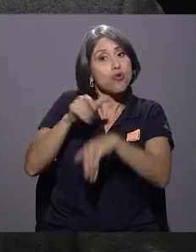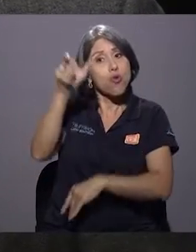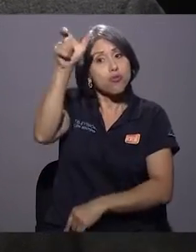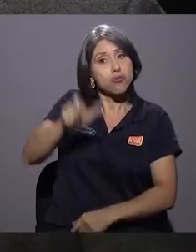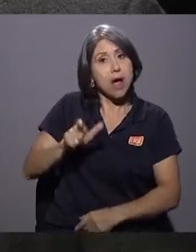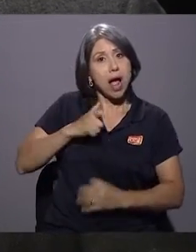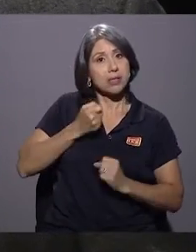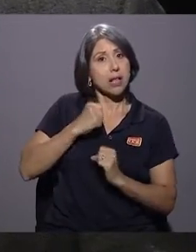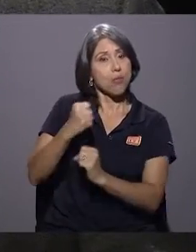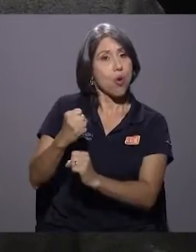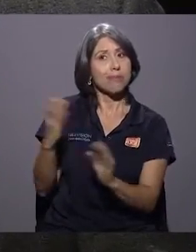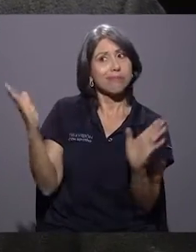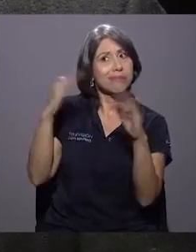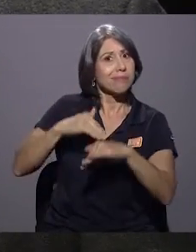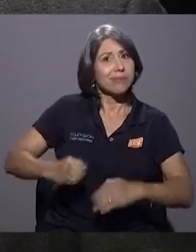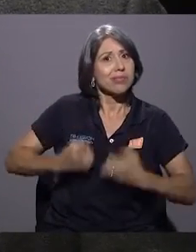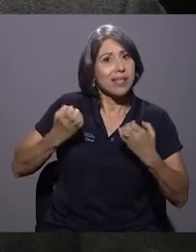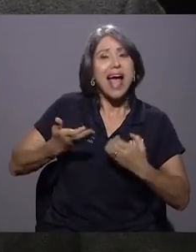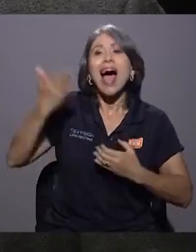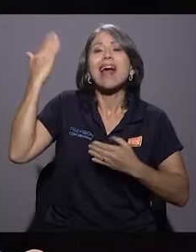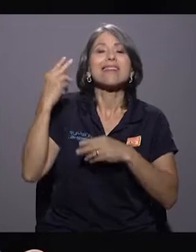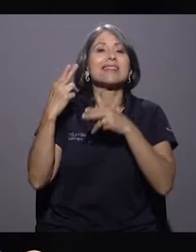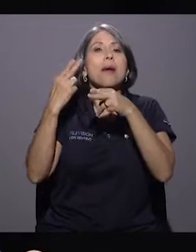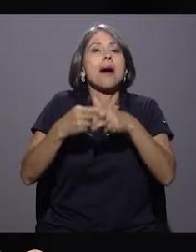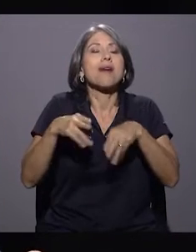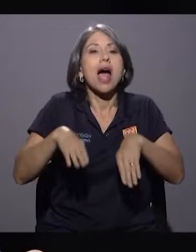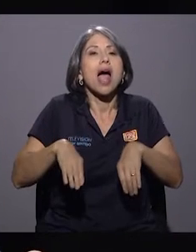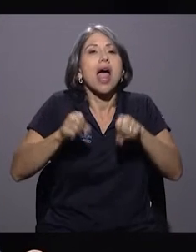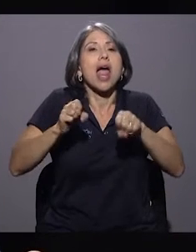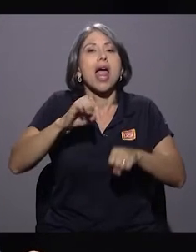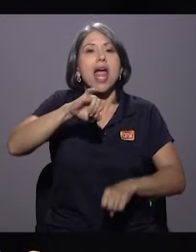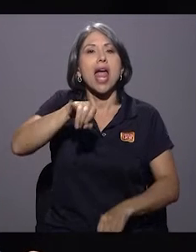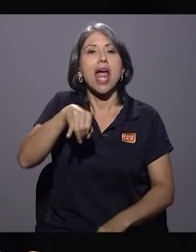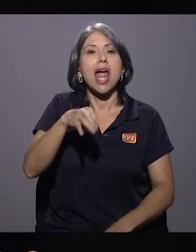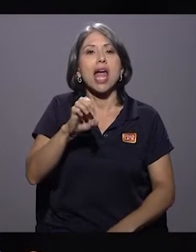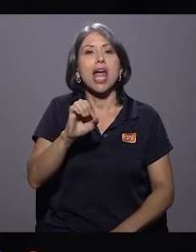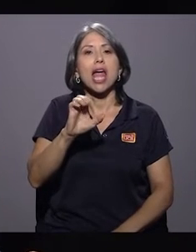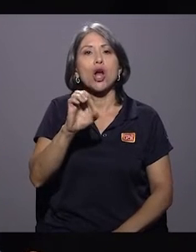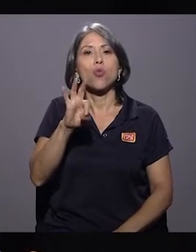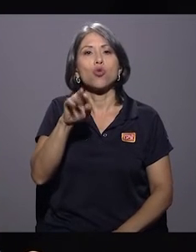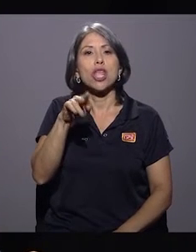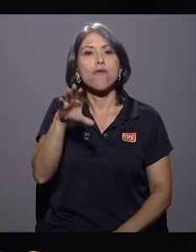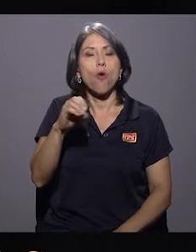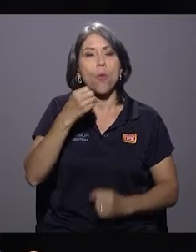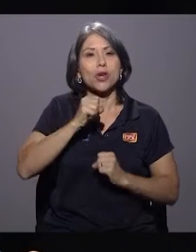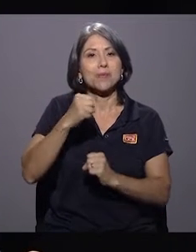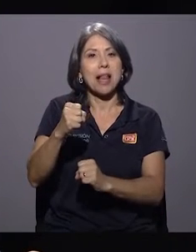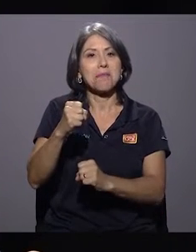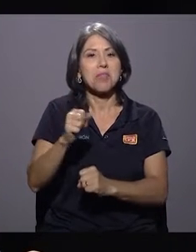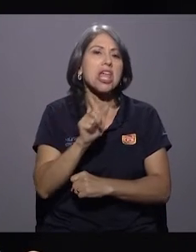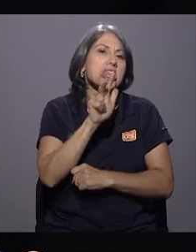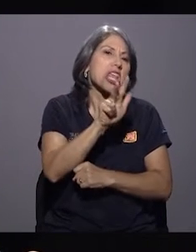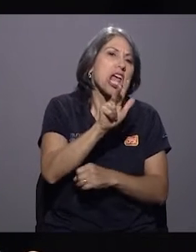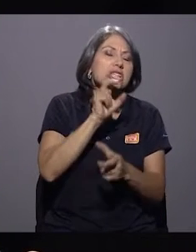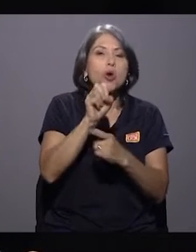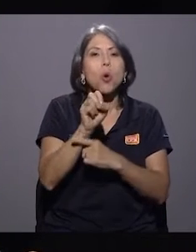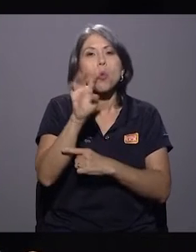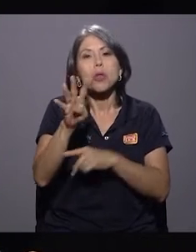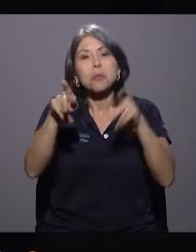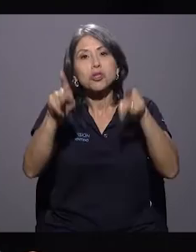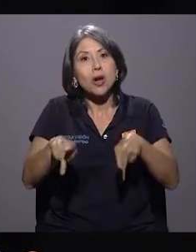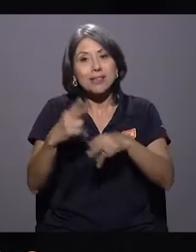alcalde municipal. Era un ejecutivo municipal que lo nombraban tres o cuatro personas en el consejo municipal.